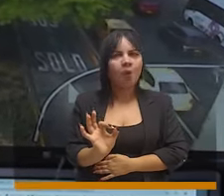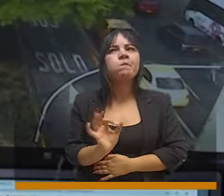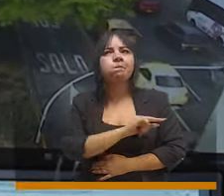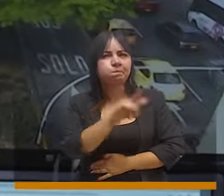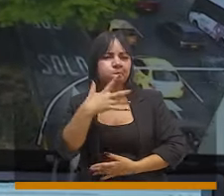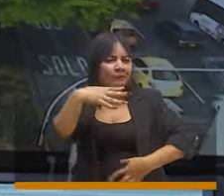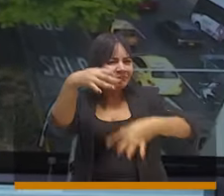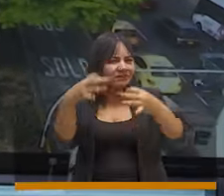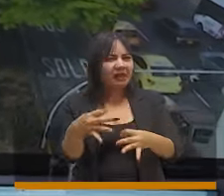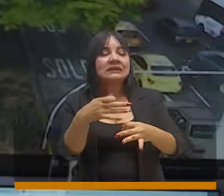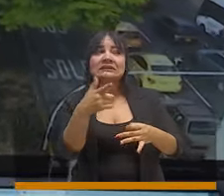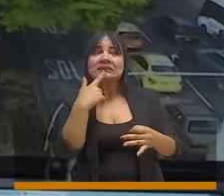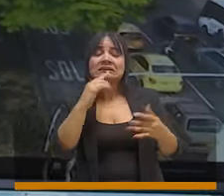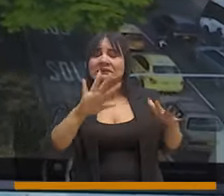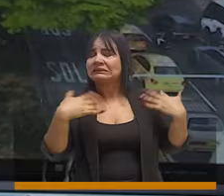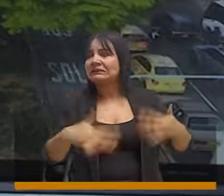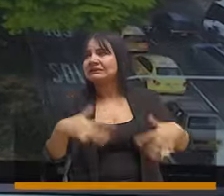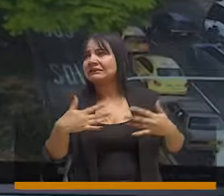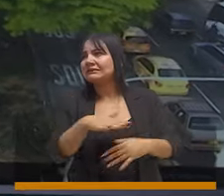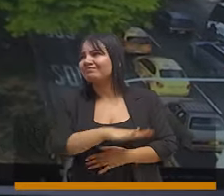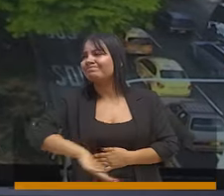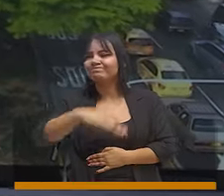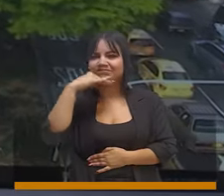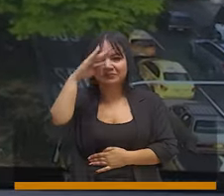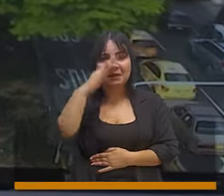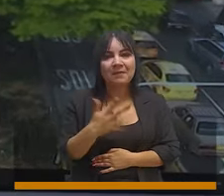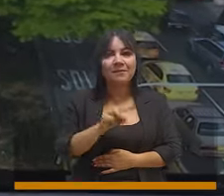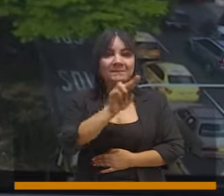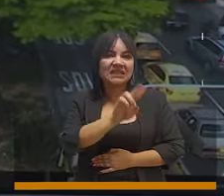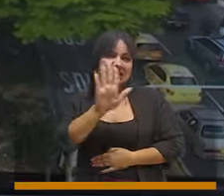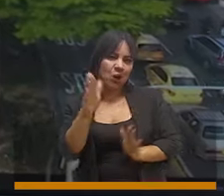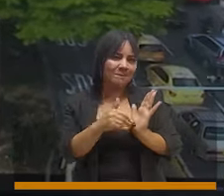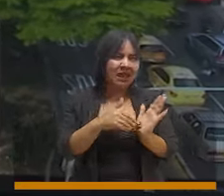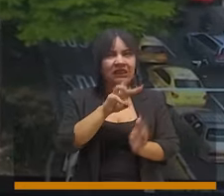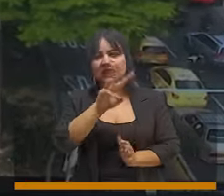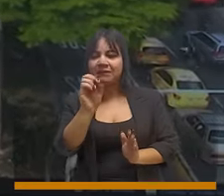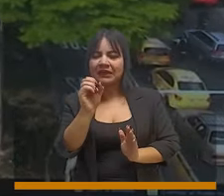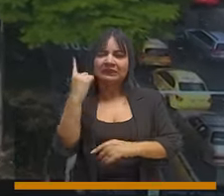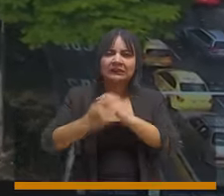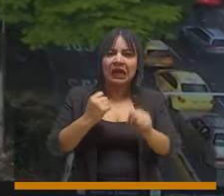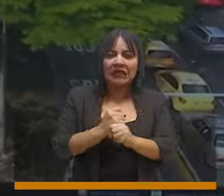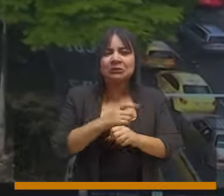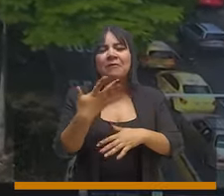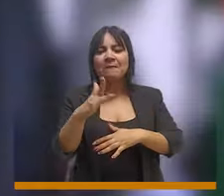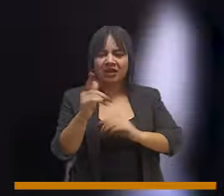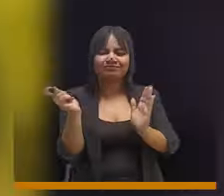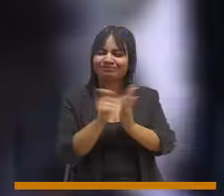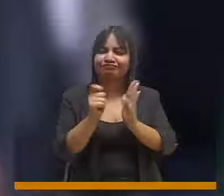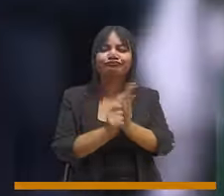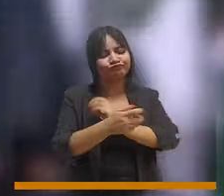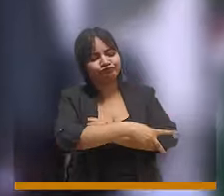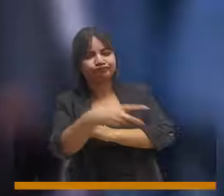de la cantidad real que tenemos de casos en Medellín. Estamos hablando de unos 25 mil, 30 mil al año que pueden cometerse